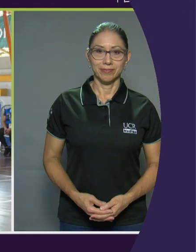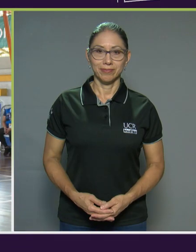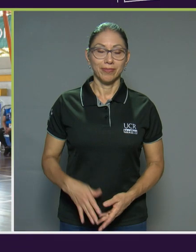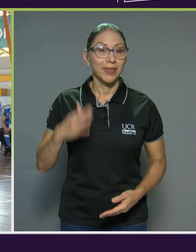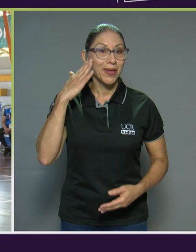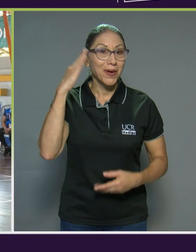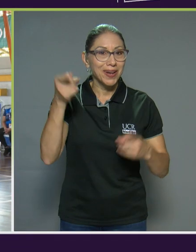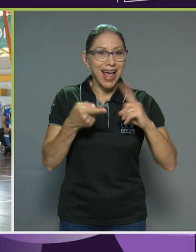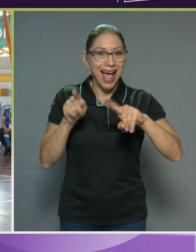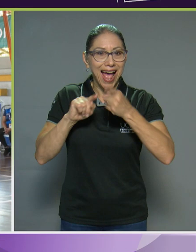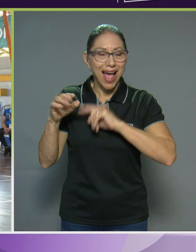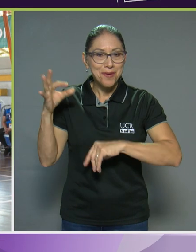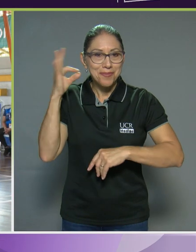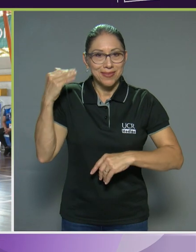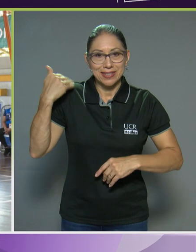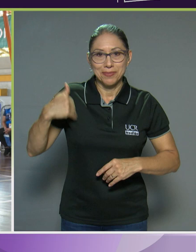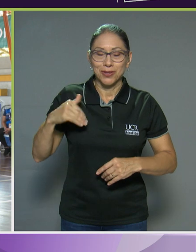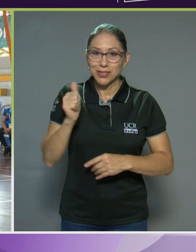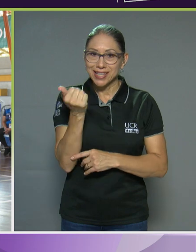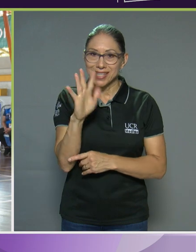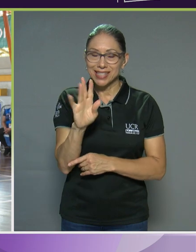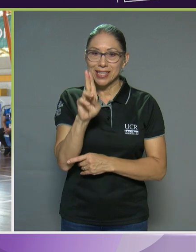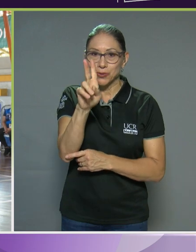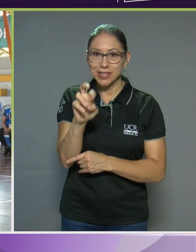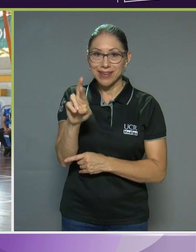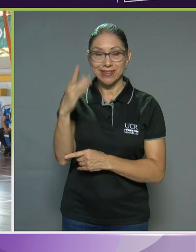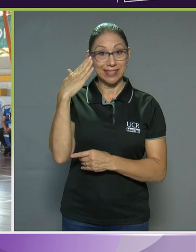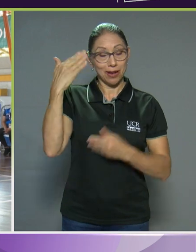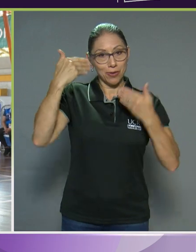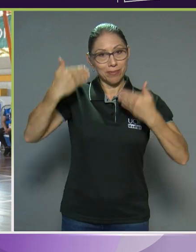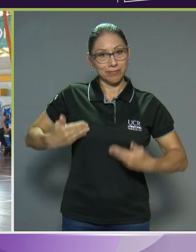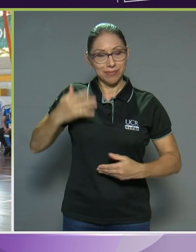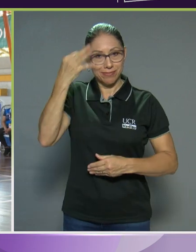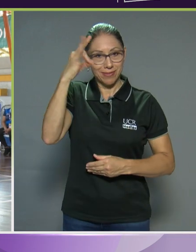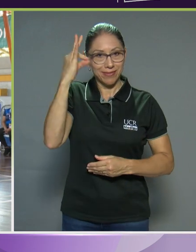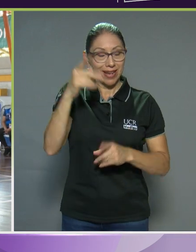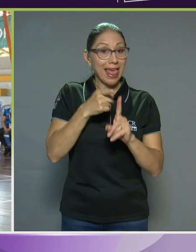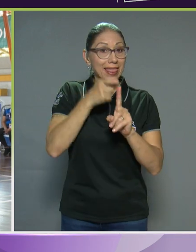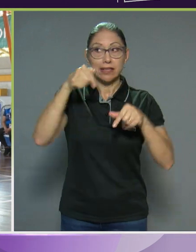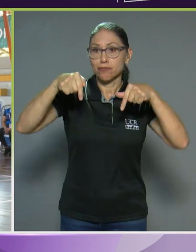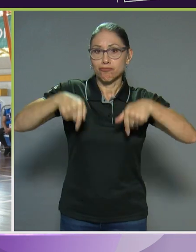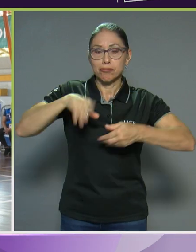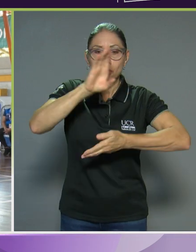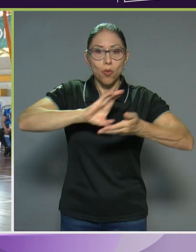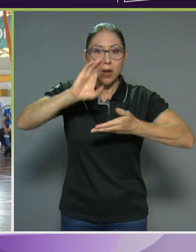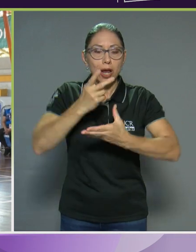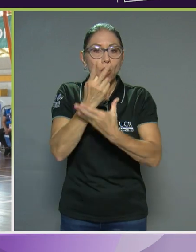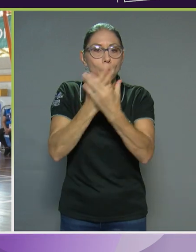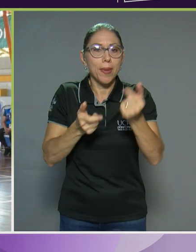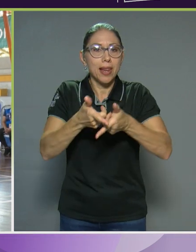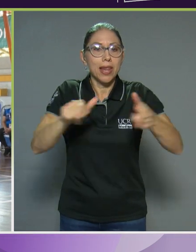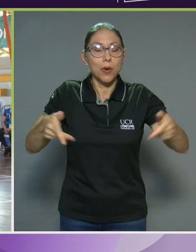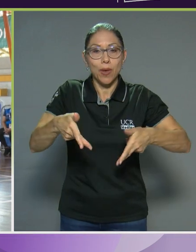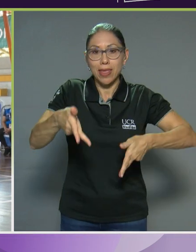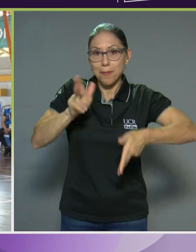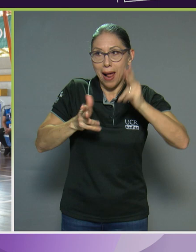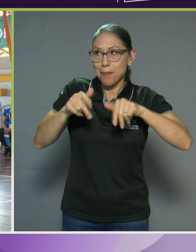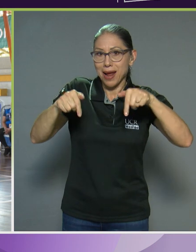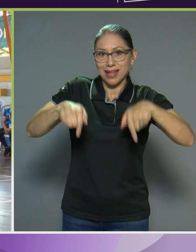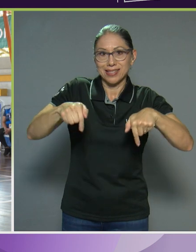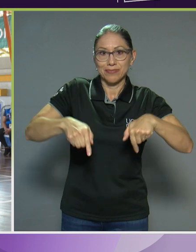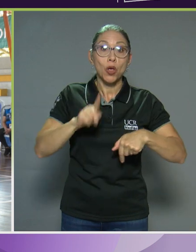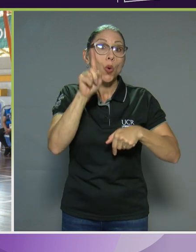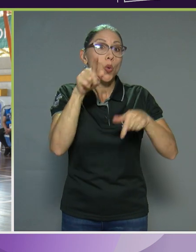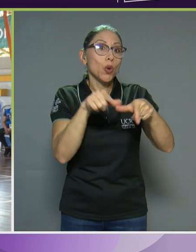Hola amigas y amigos de 15 UCR, les saluda María Fernanda Jiménez desde el Colegio Bilingüe de Palmares, una de las